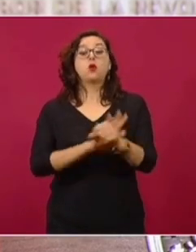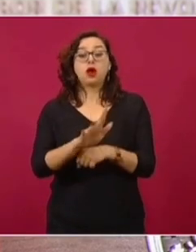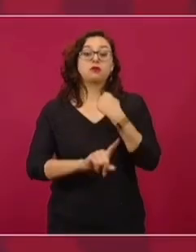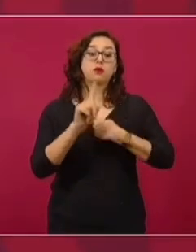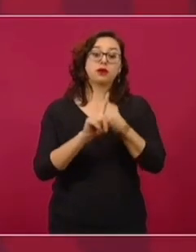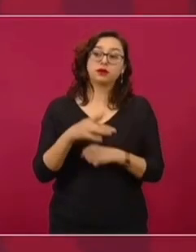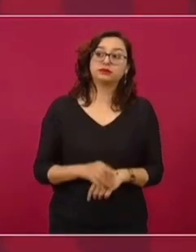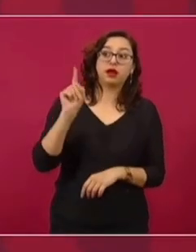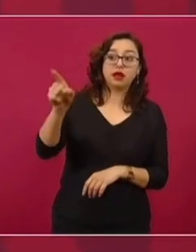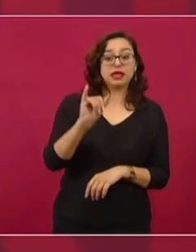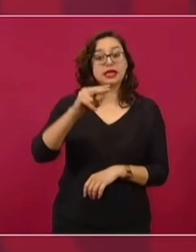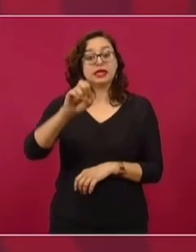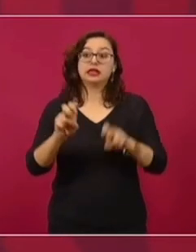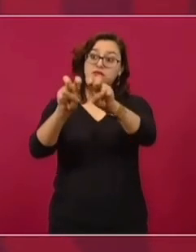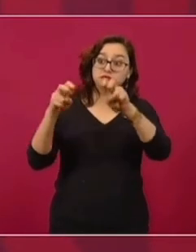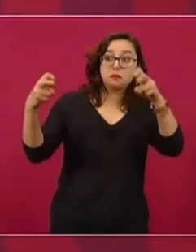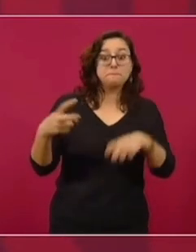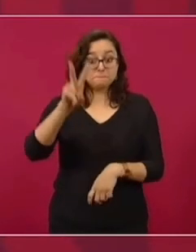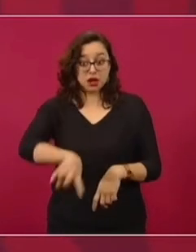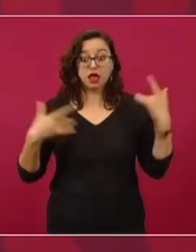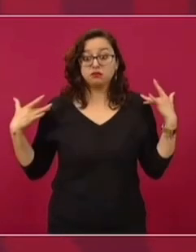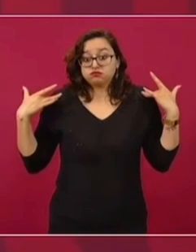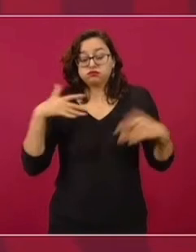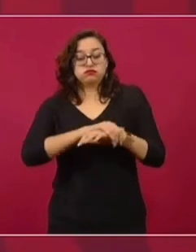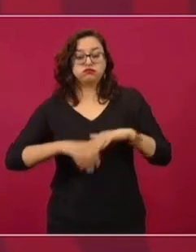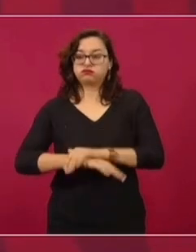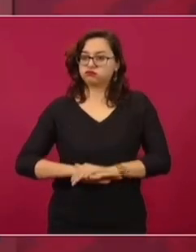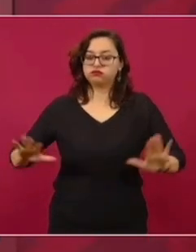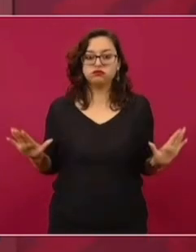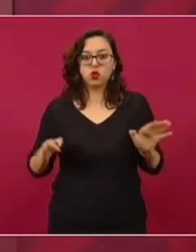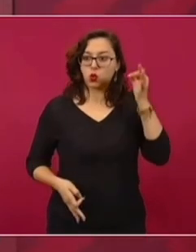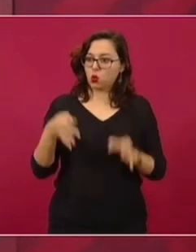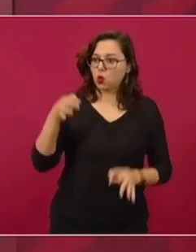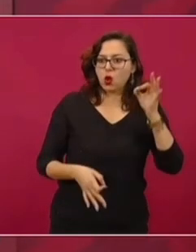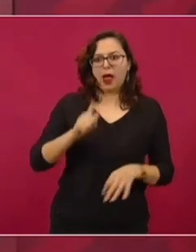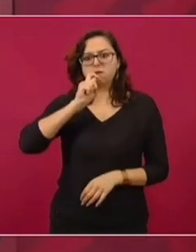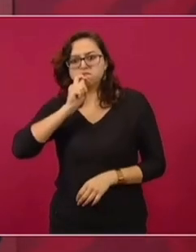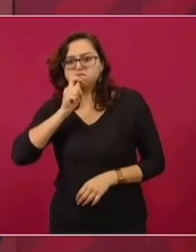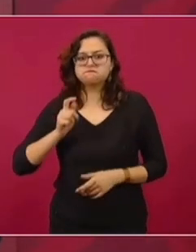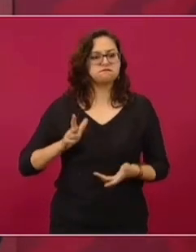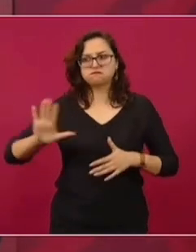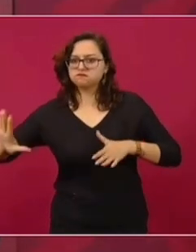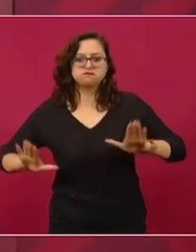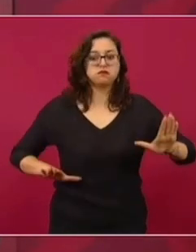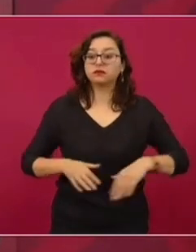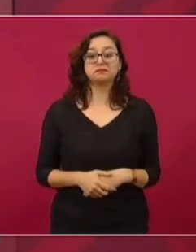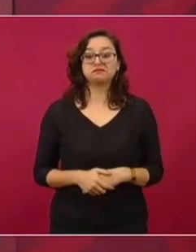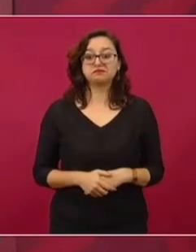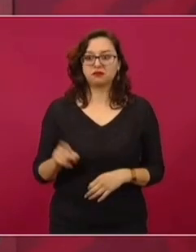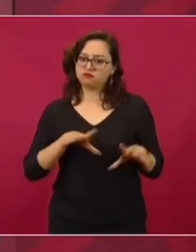como árbitros, como jueces. Toman partido,